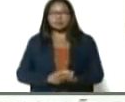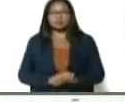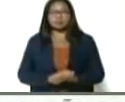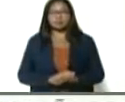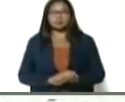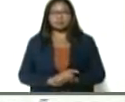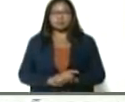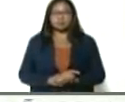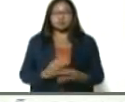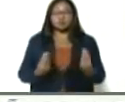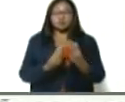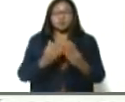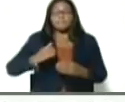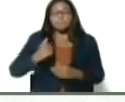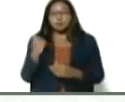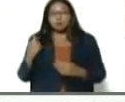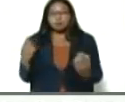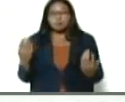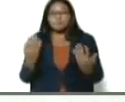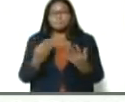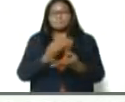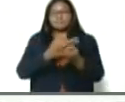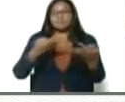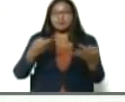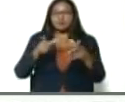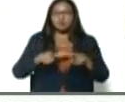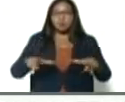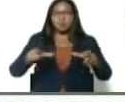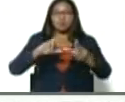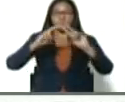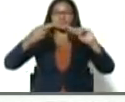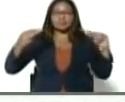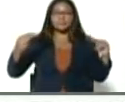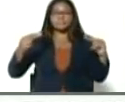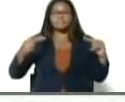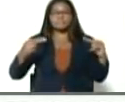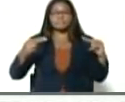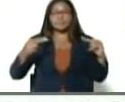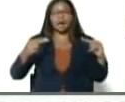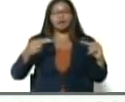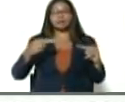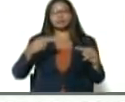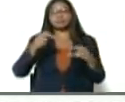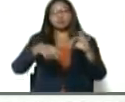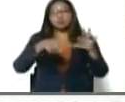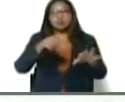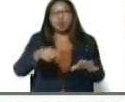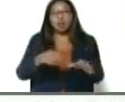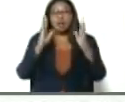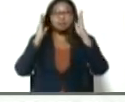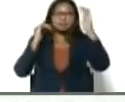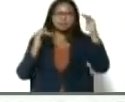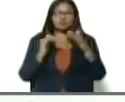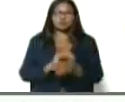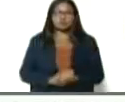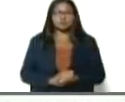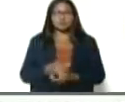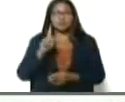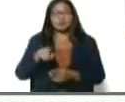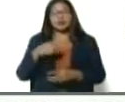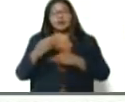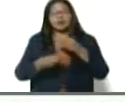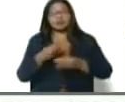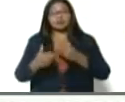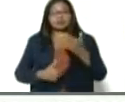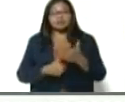militar policial perfecta en los cuadrantes de paz rurales, atención, hay que hacer más, hay que